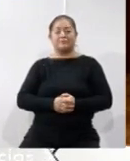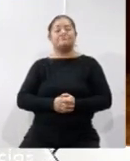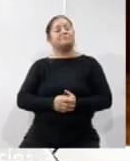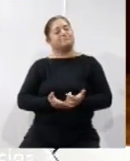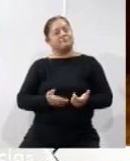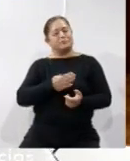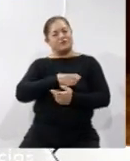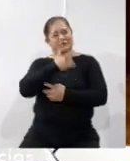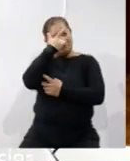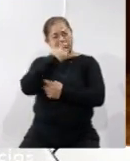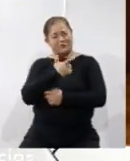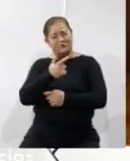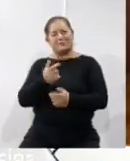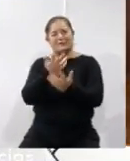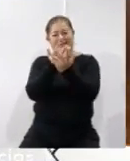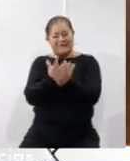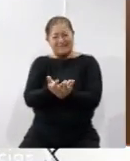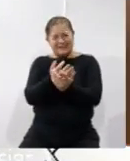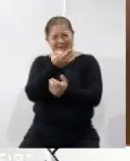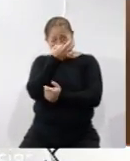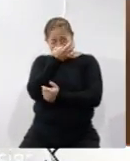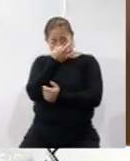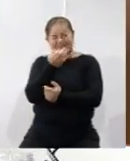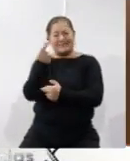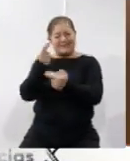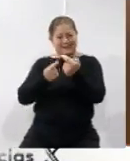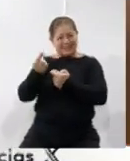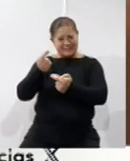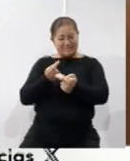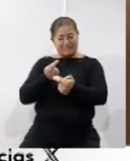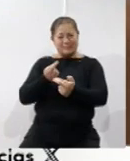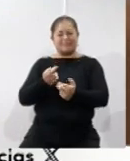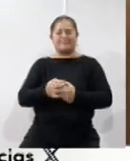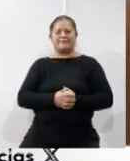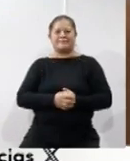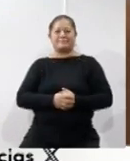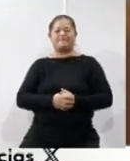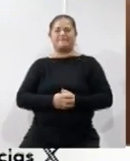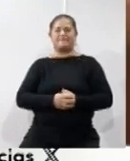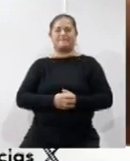tenga buena noche, gracias. Nos vamos a una pequeña pausa y regresamos con más información. No se mueva.